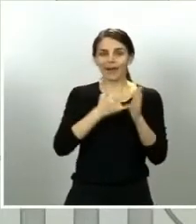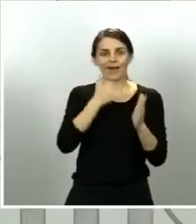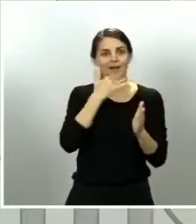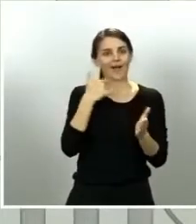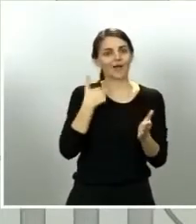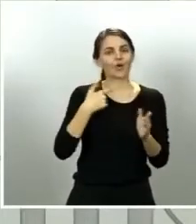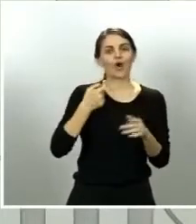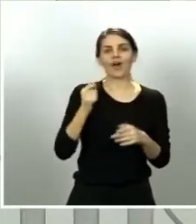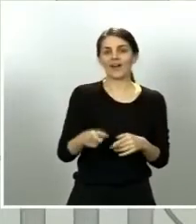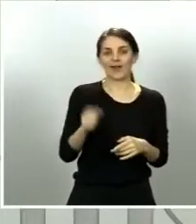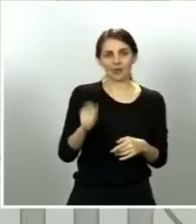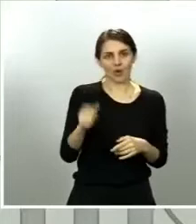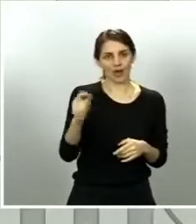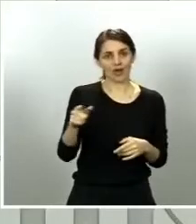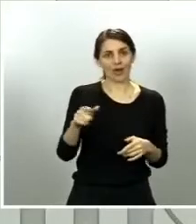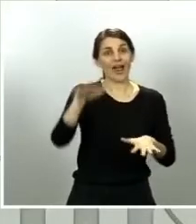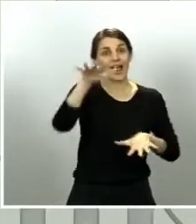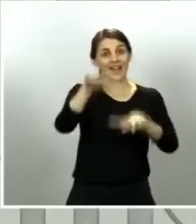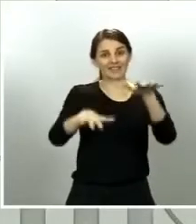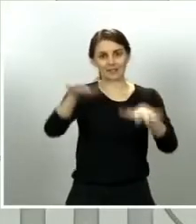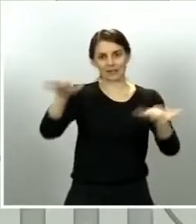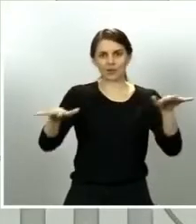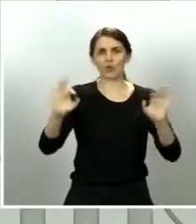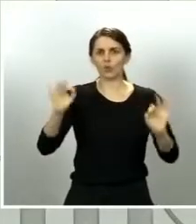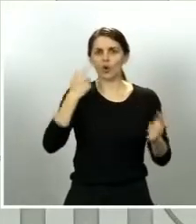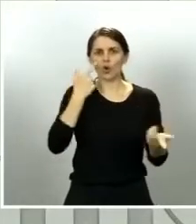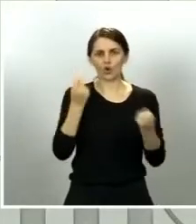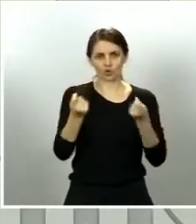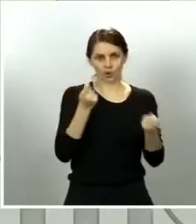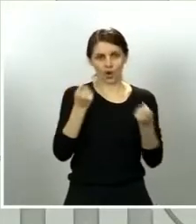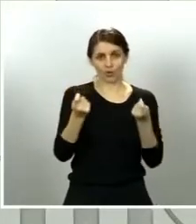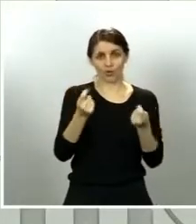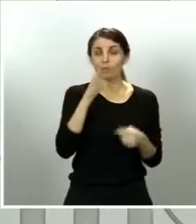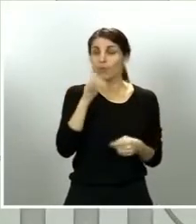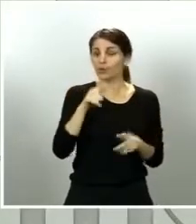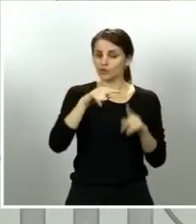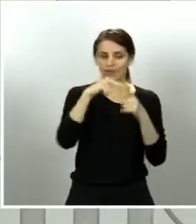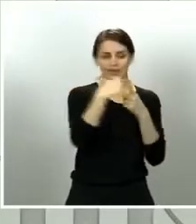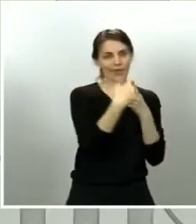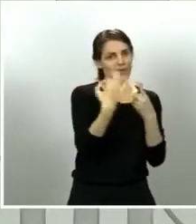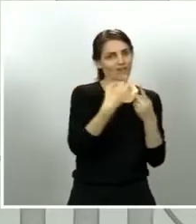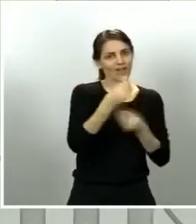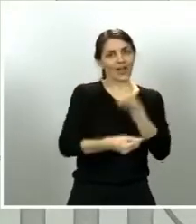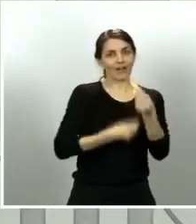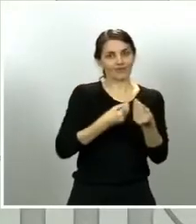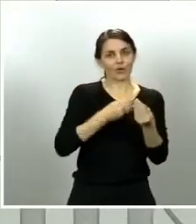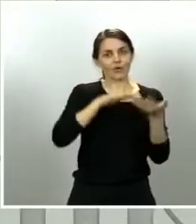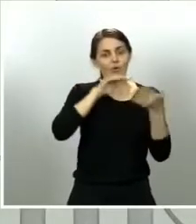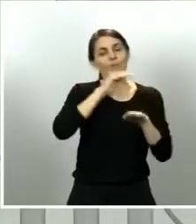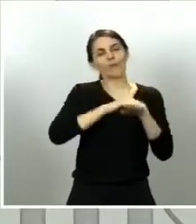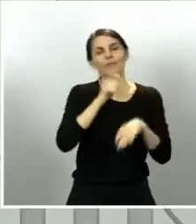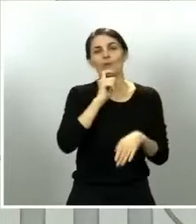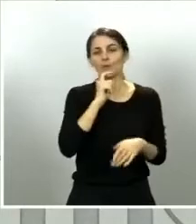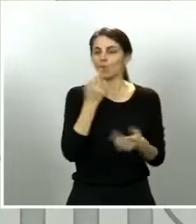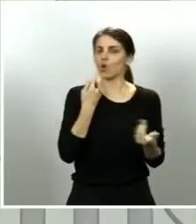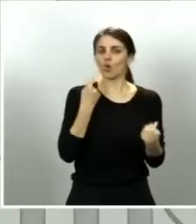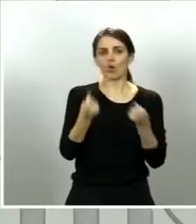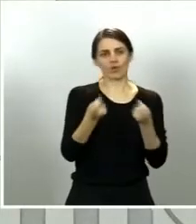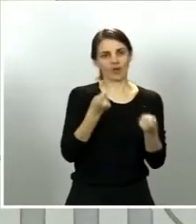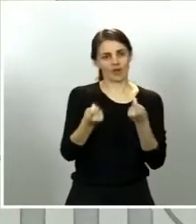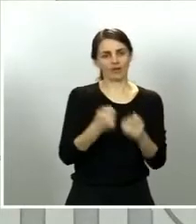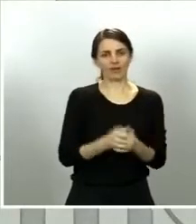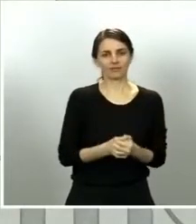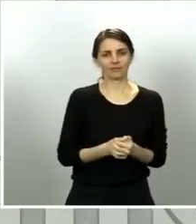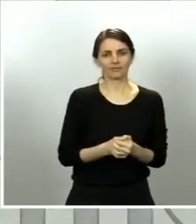control para que se haga este proceso de transición de una forma coordinada. No habrá una carrera en